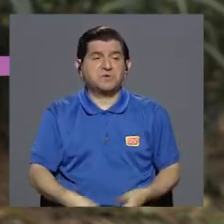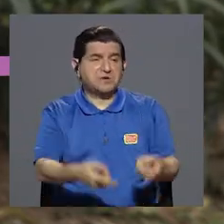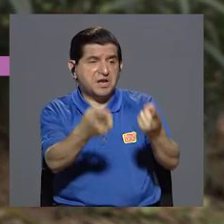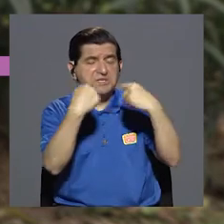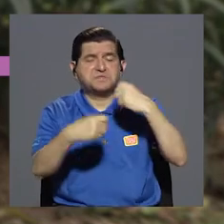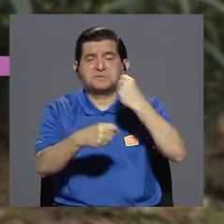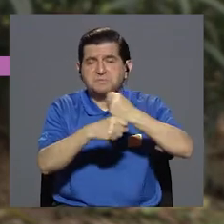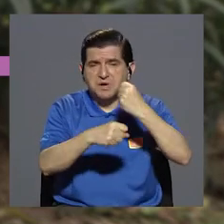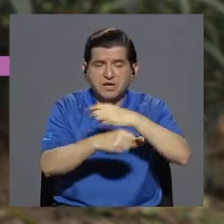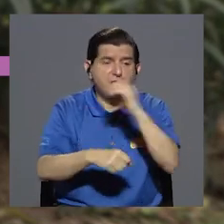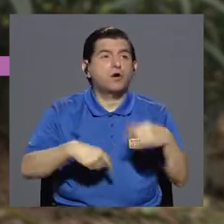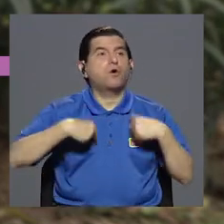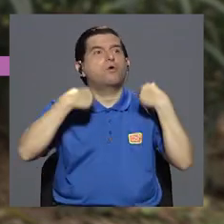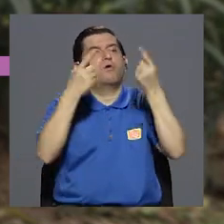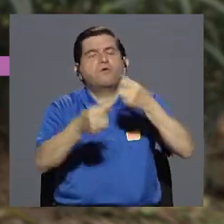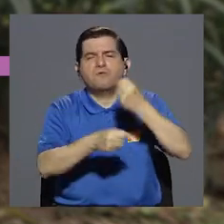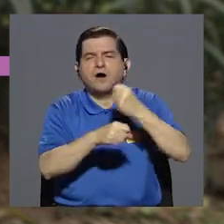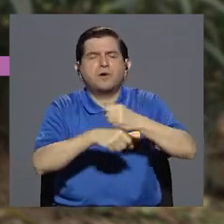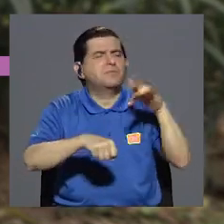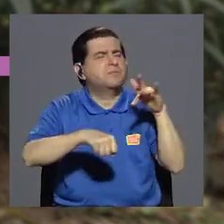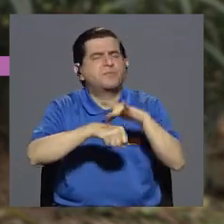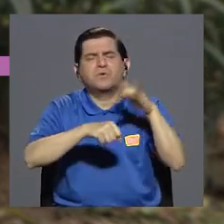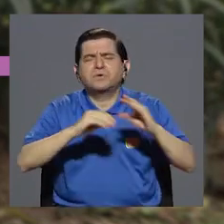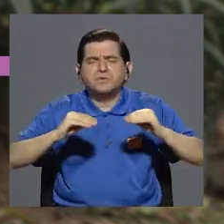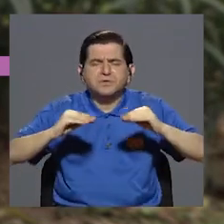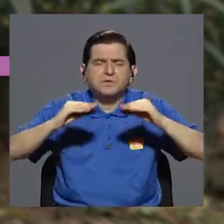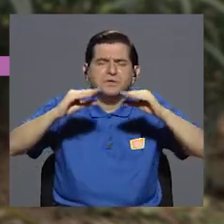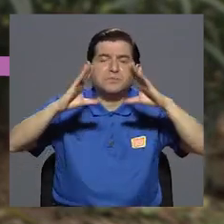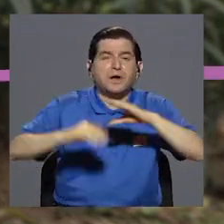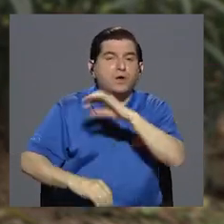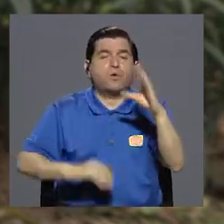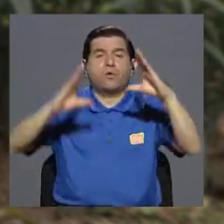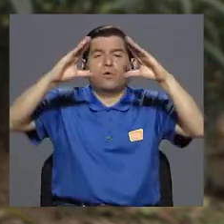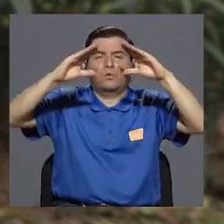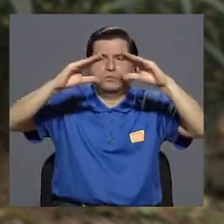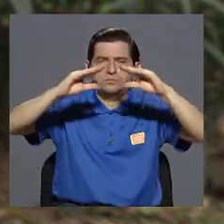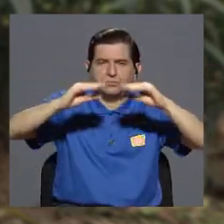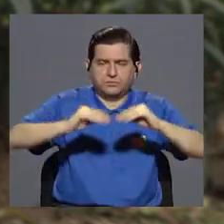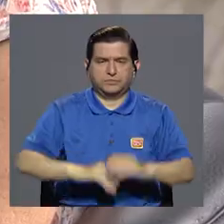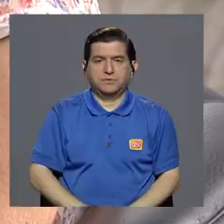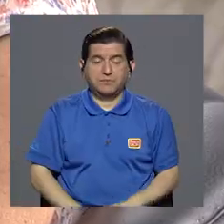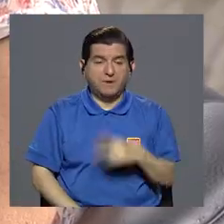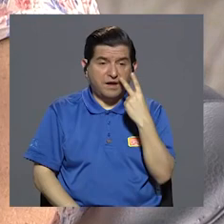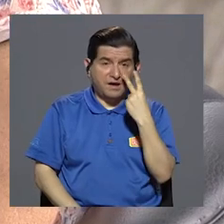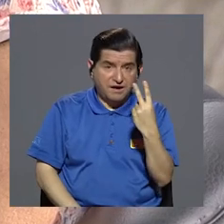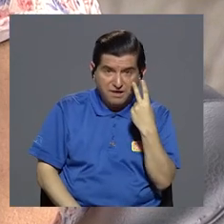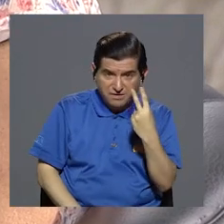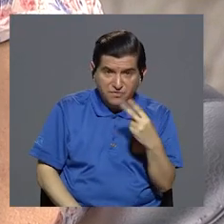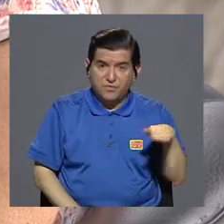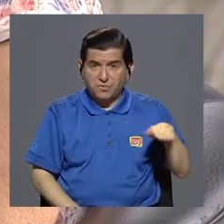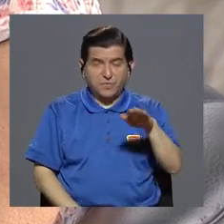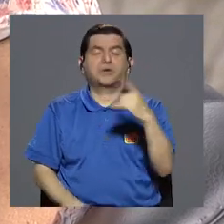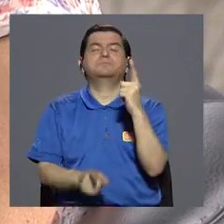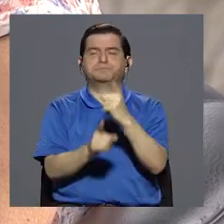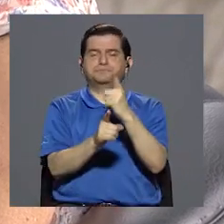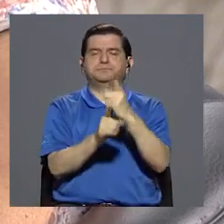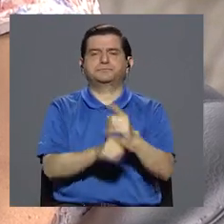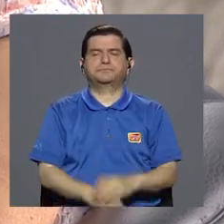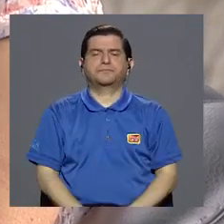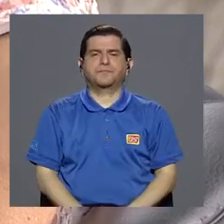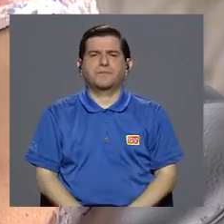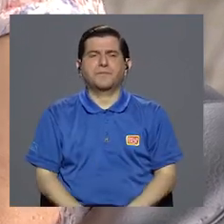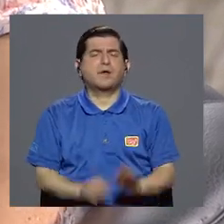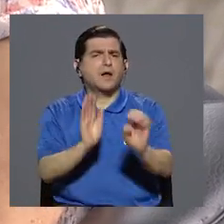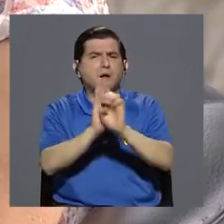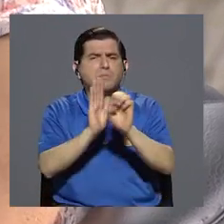vuelta del trabajo o está yendo al trabajo ya sea temprano en mañana o en la tarde y en la noche. Porque no la ven. Porque no la ven, ¿verdad? exacto. Si